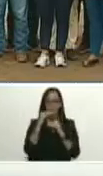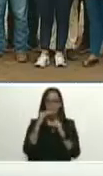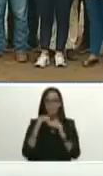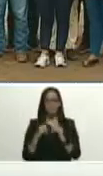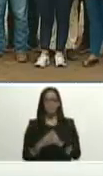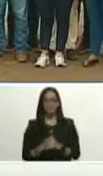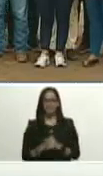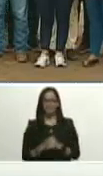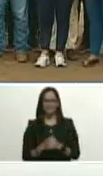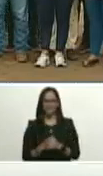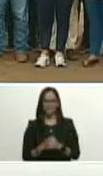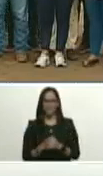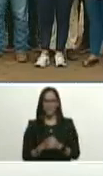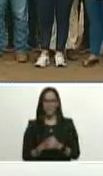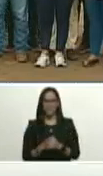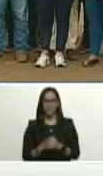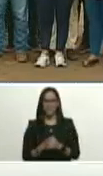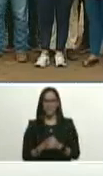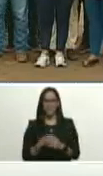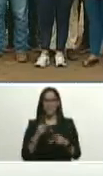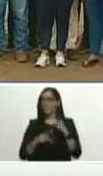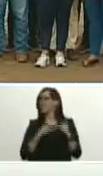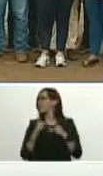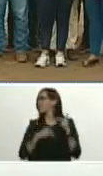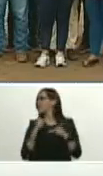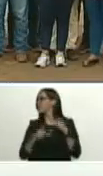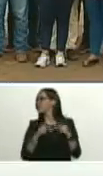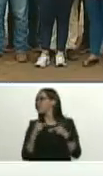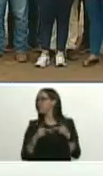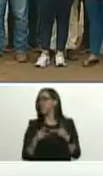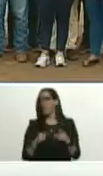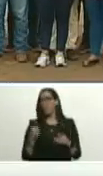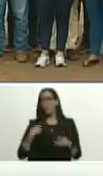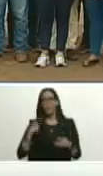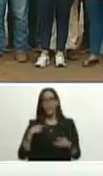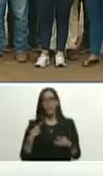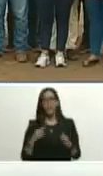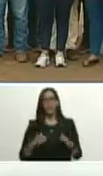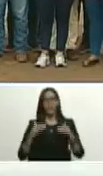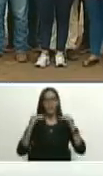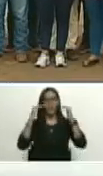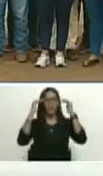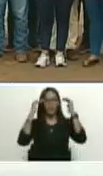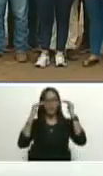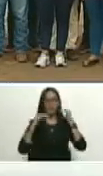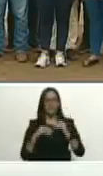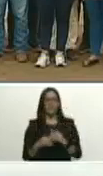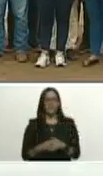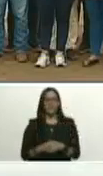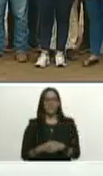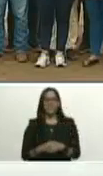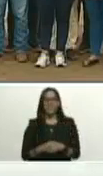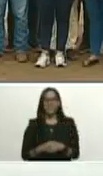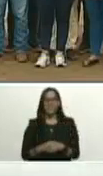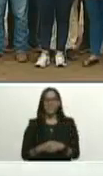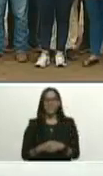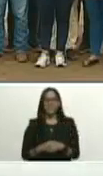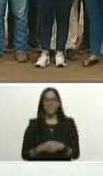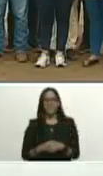en el rubro arroz hemos tenido un crecimiento de 21.7%